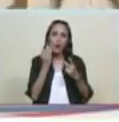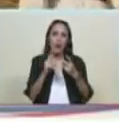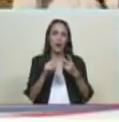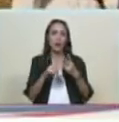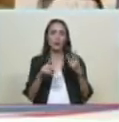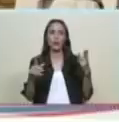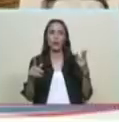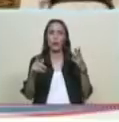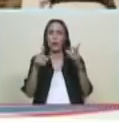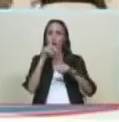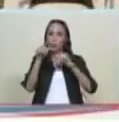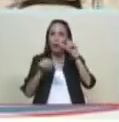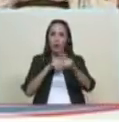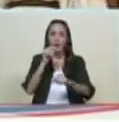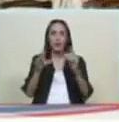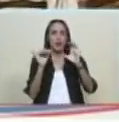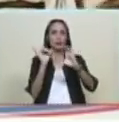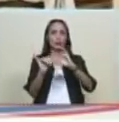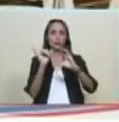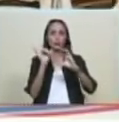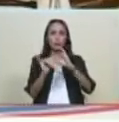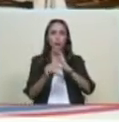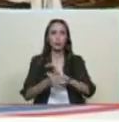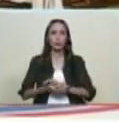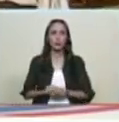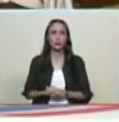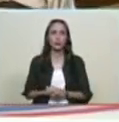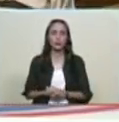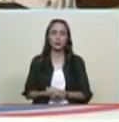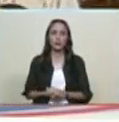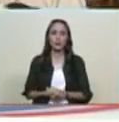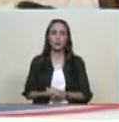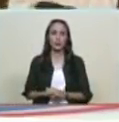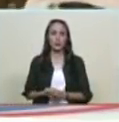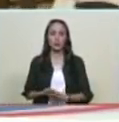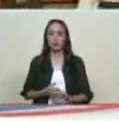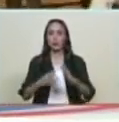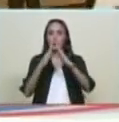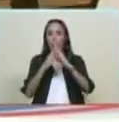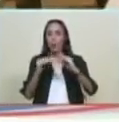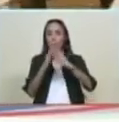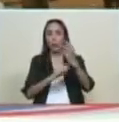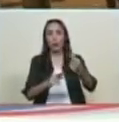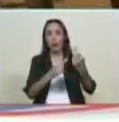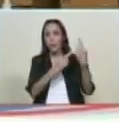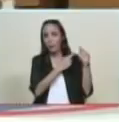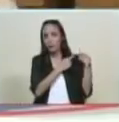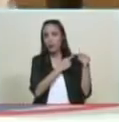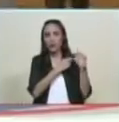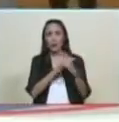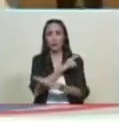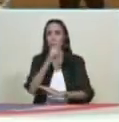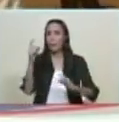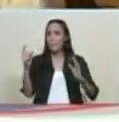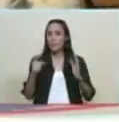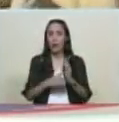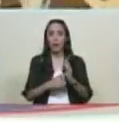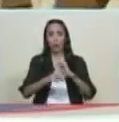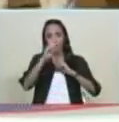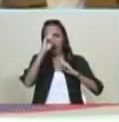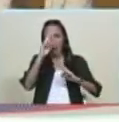Periscope en Twitter en YouTube la máxima responsabilidad el máximo